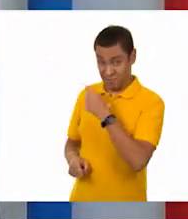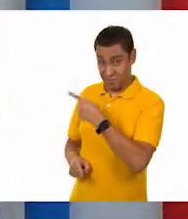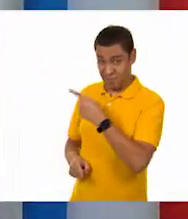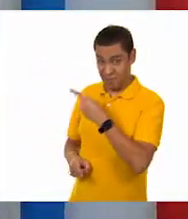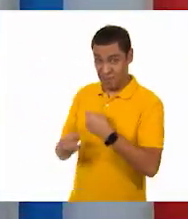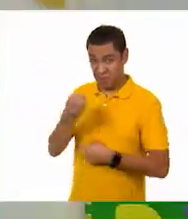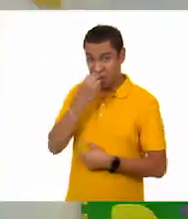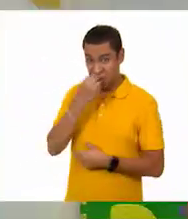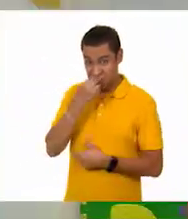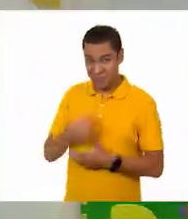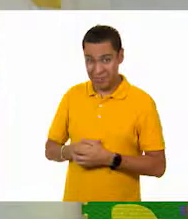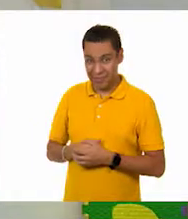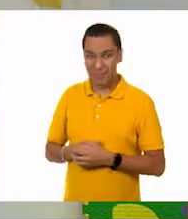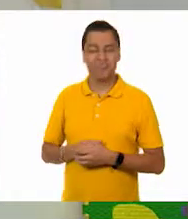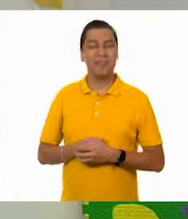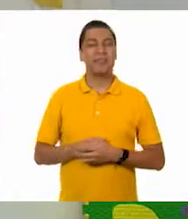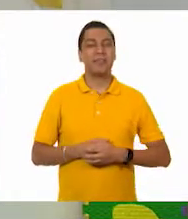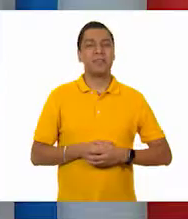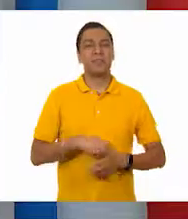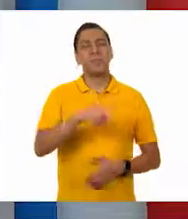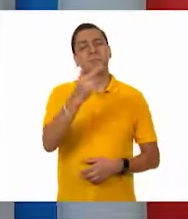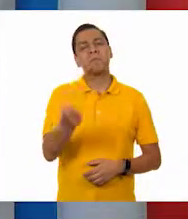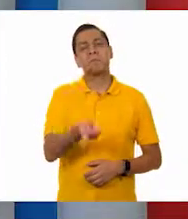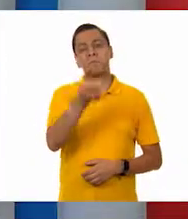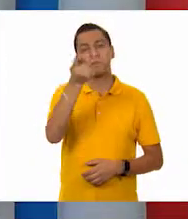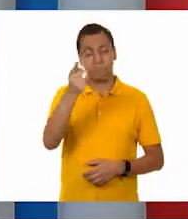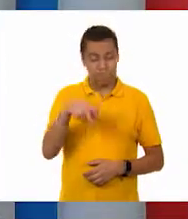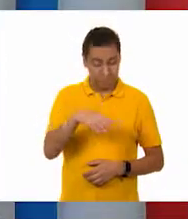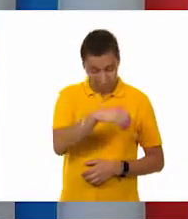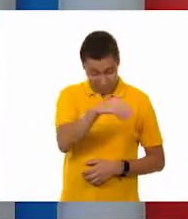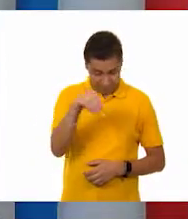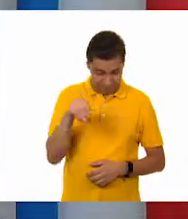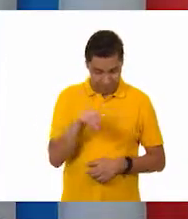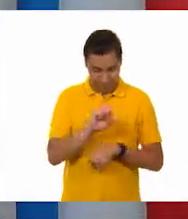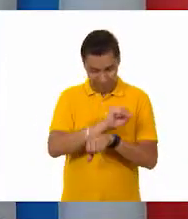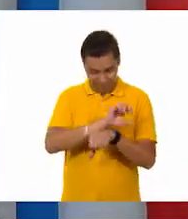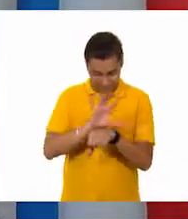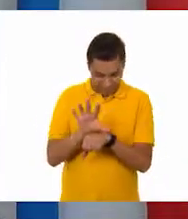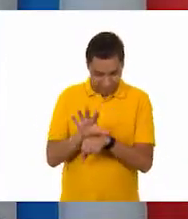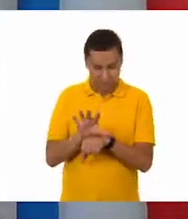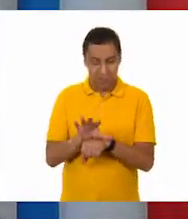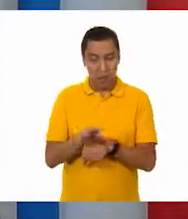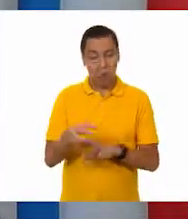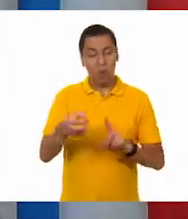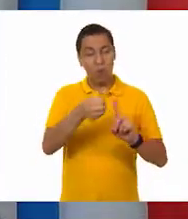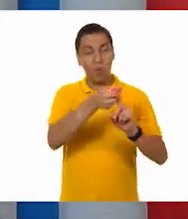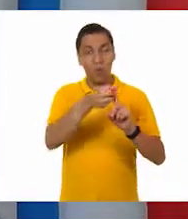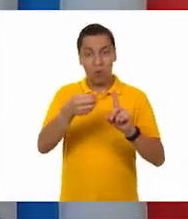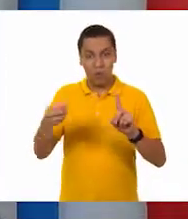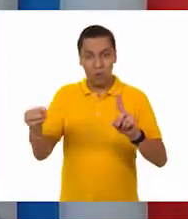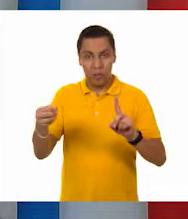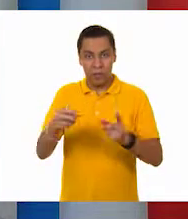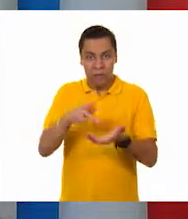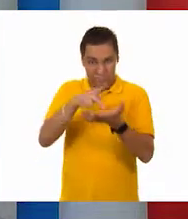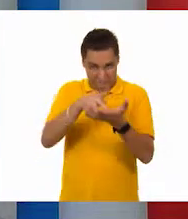devorado. Ah, ok. Entonces, ¿qué te parece, Tino, si también nos ayudas a organizarlos por el que pese más al que